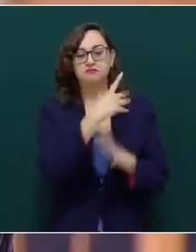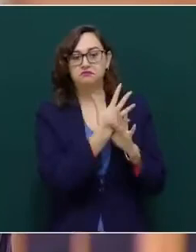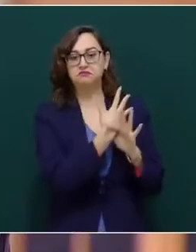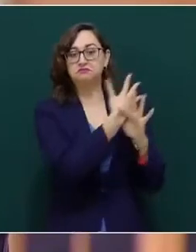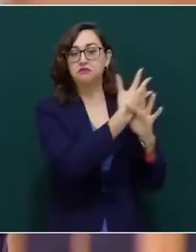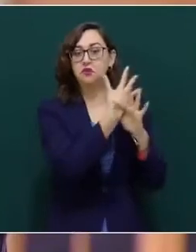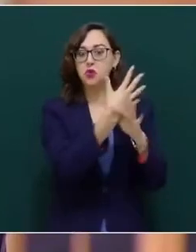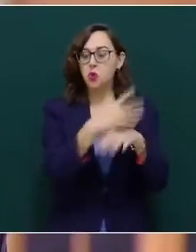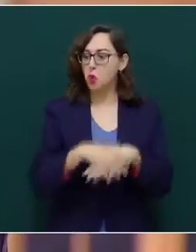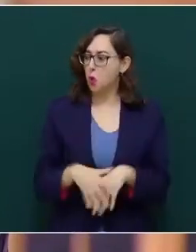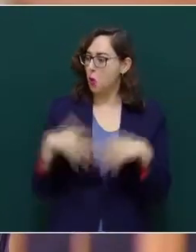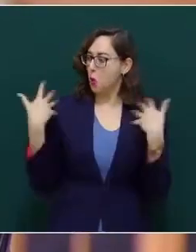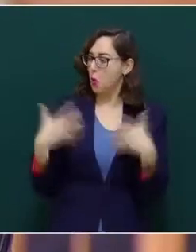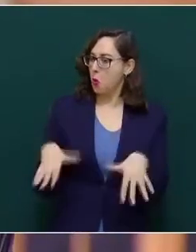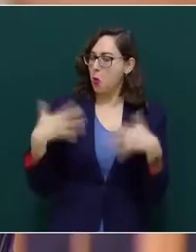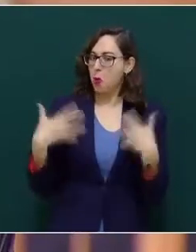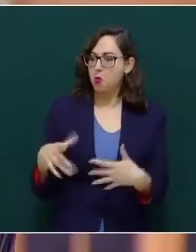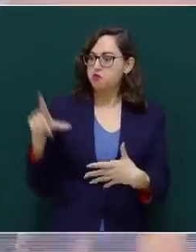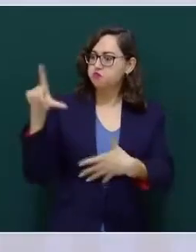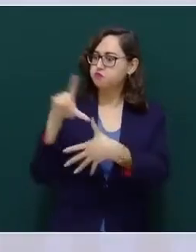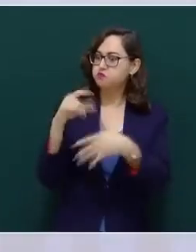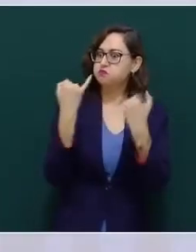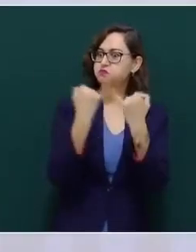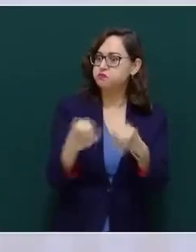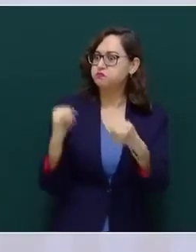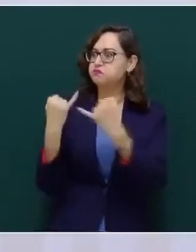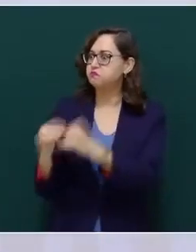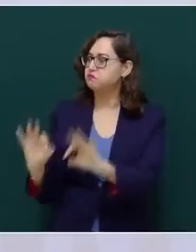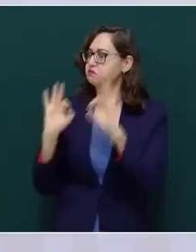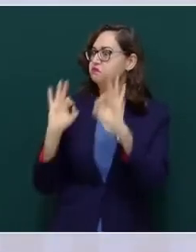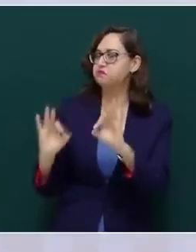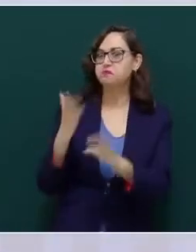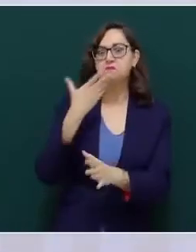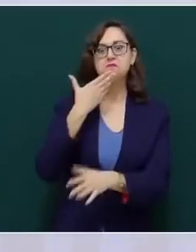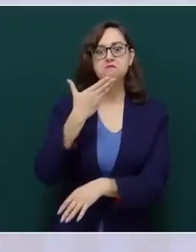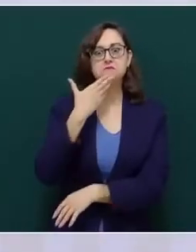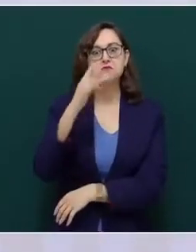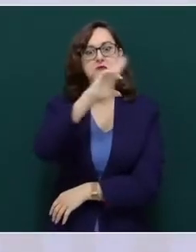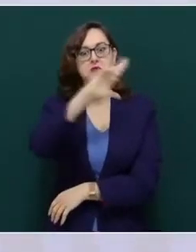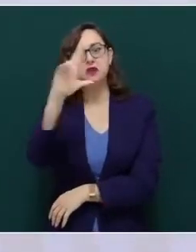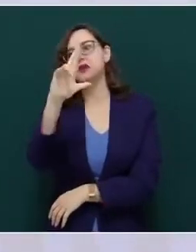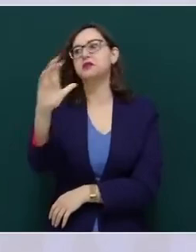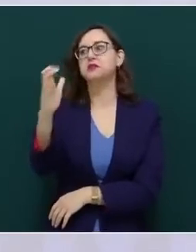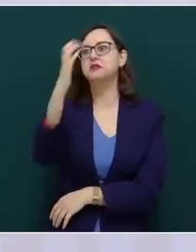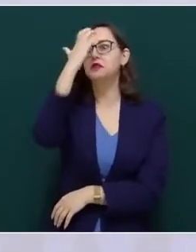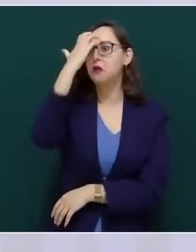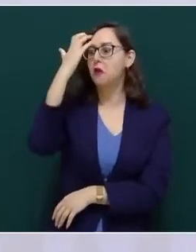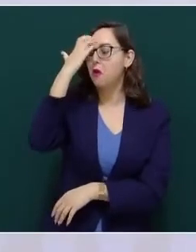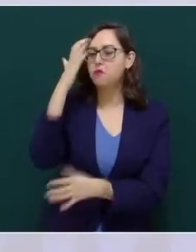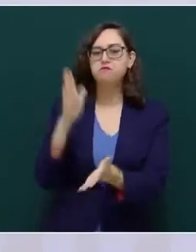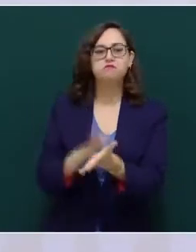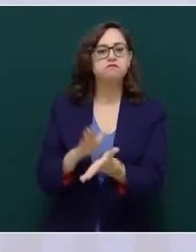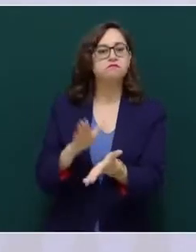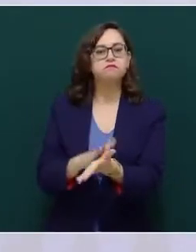independencias logradas a fin de cerrar el paso al intervencionismo